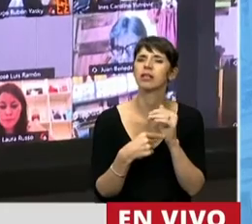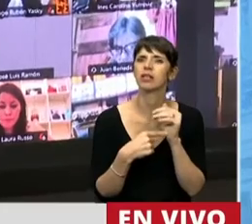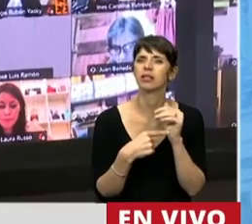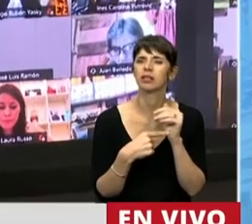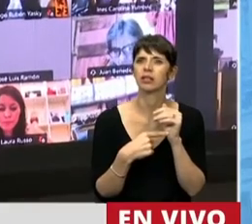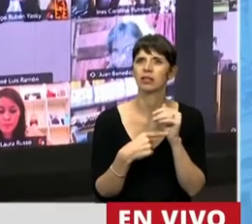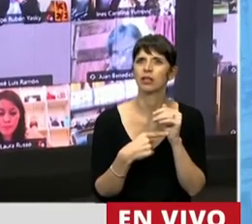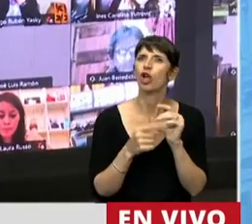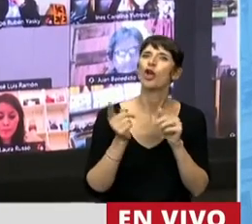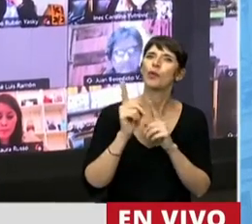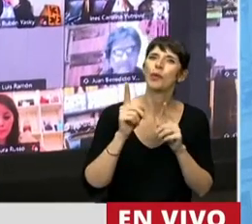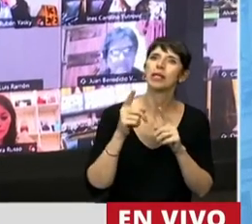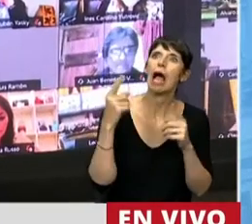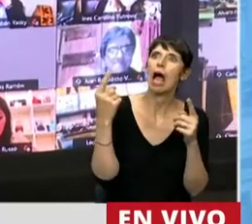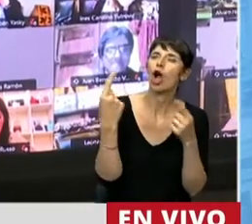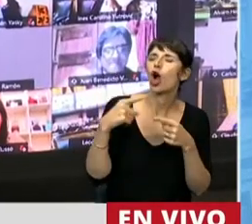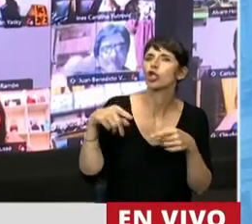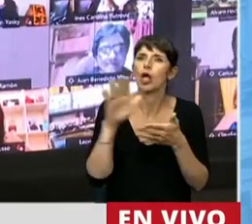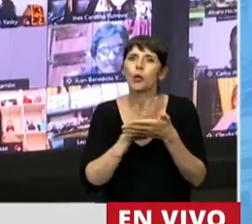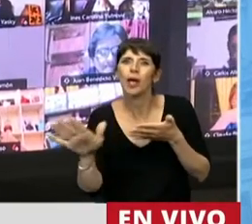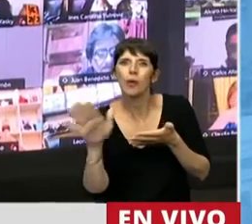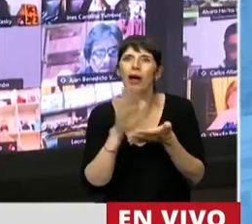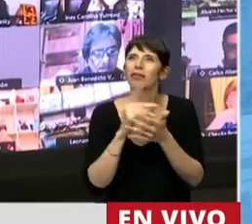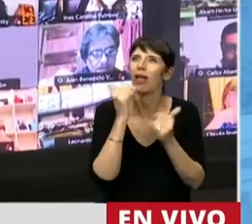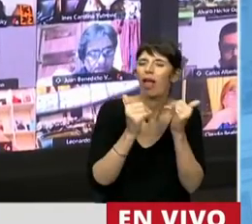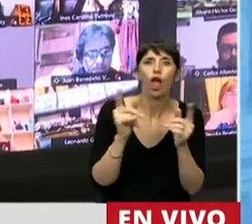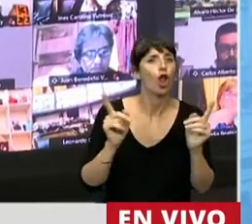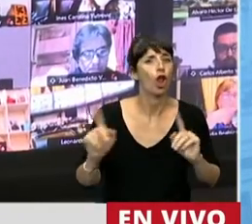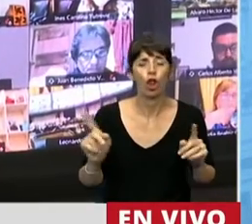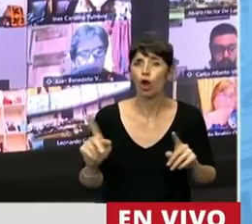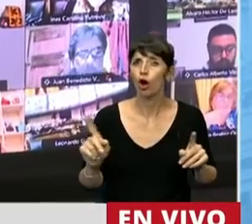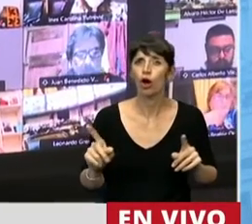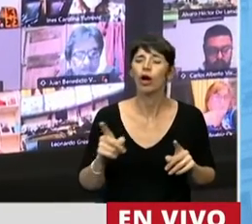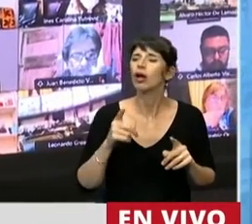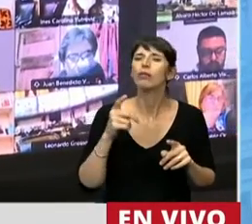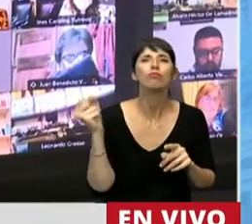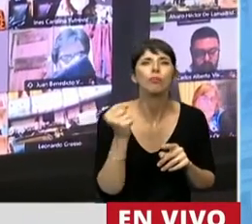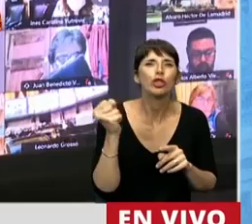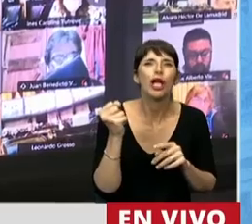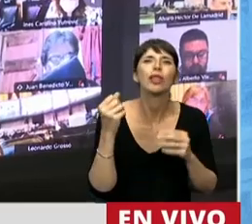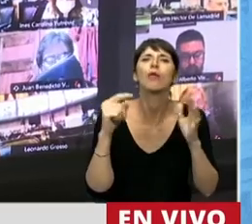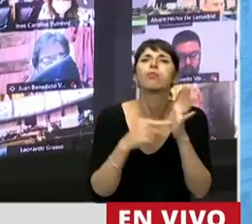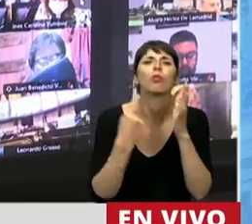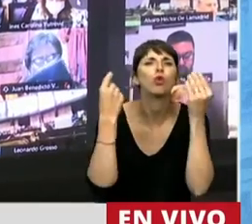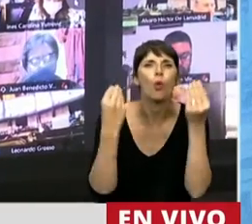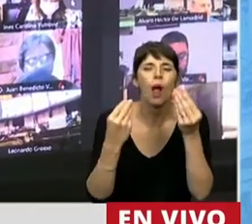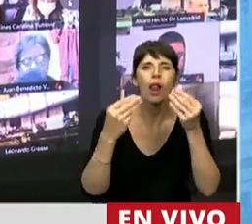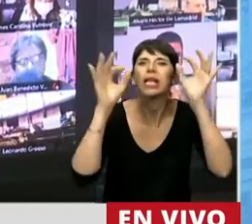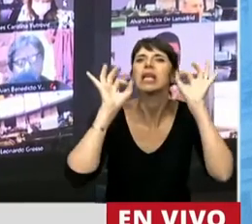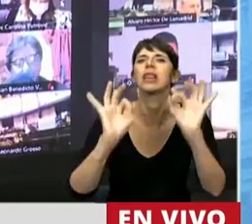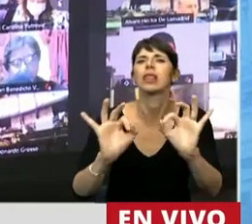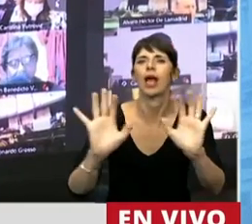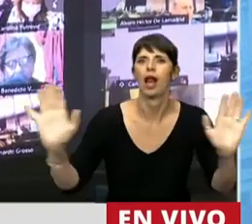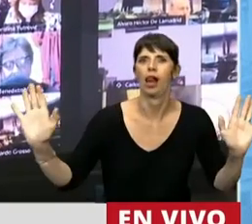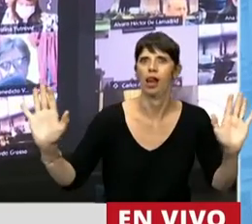principios y criterios, sino justamente lo que decía, su configuración integral y un rumbo claro que